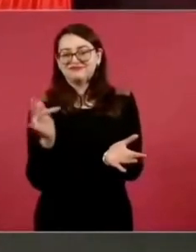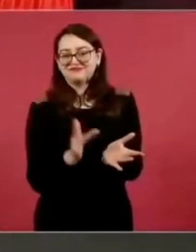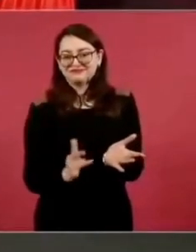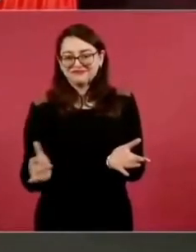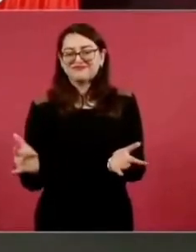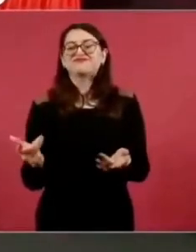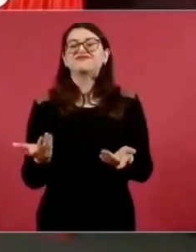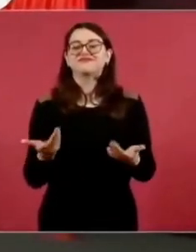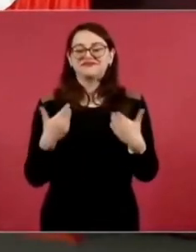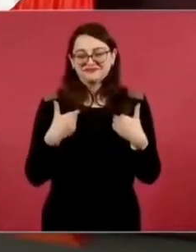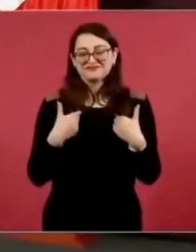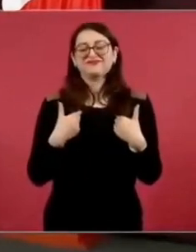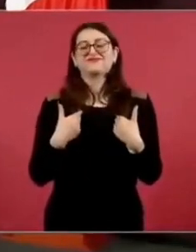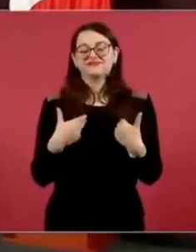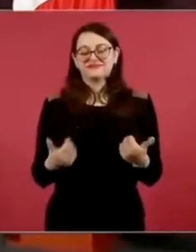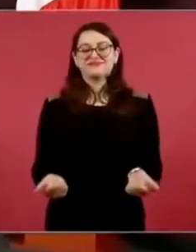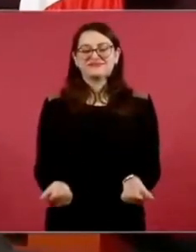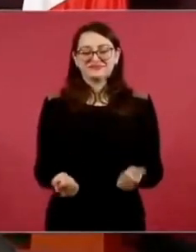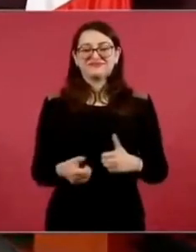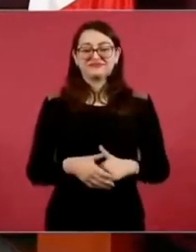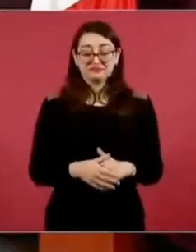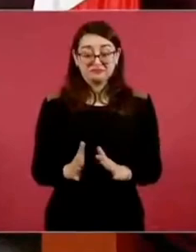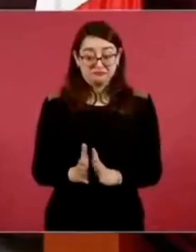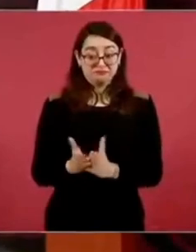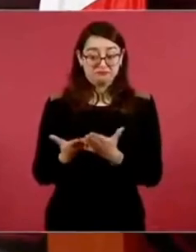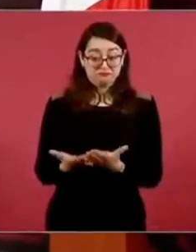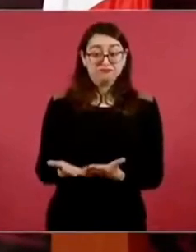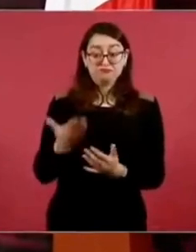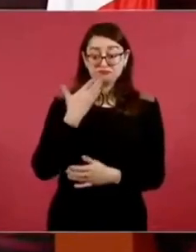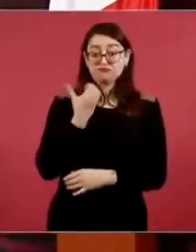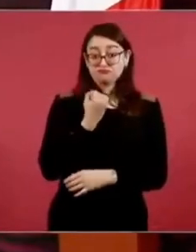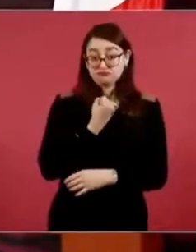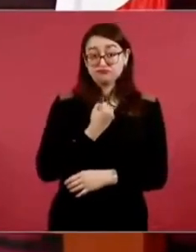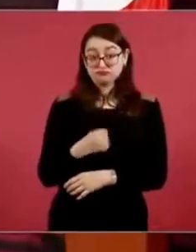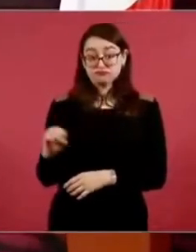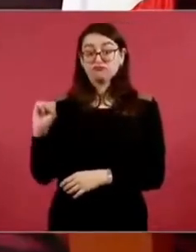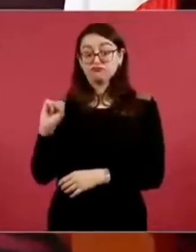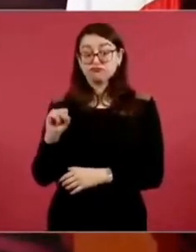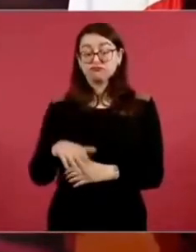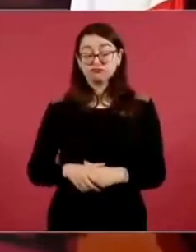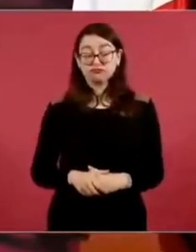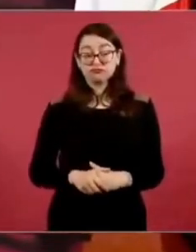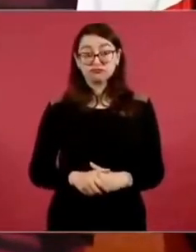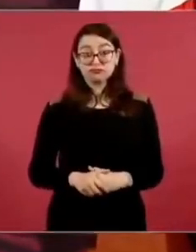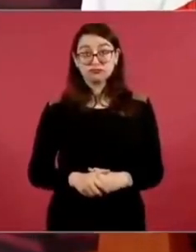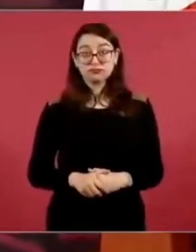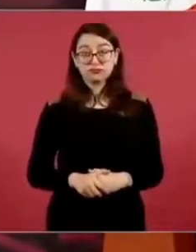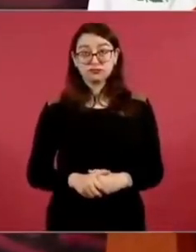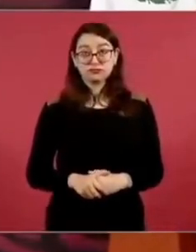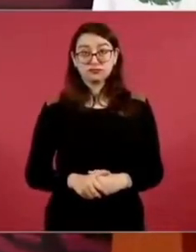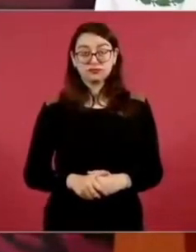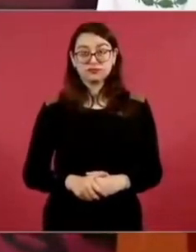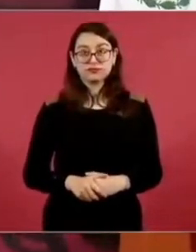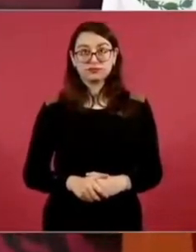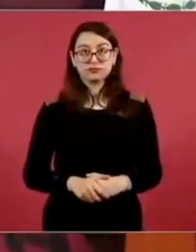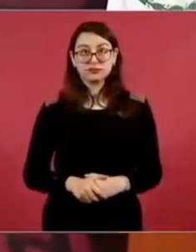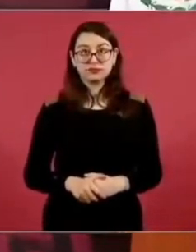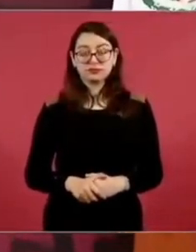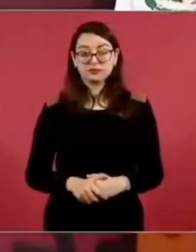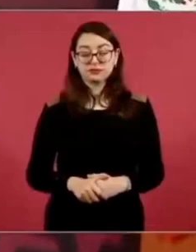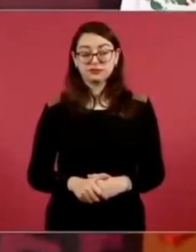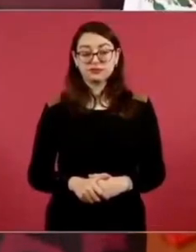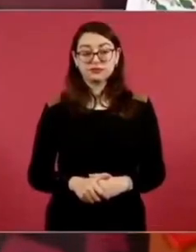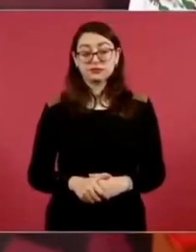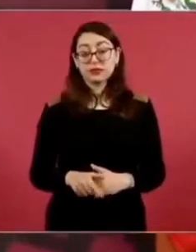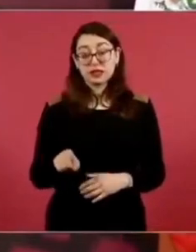Independientemente de que en ese entonces también Héctor, ¿sí? Era muy amigo de